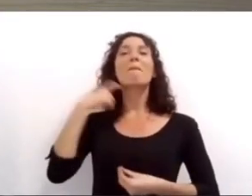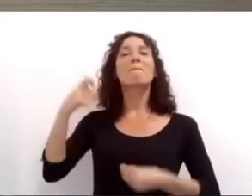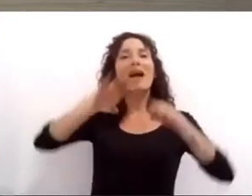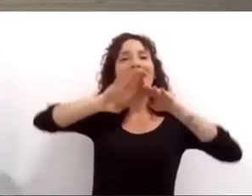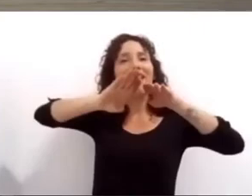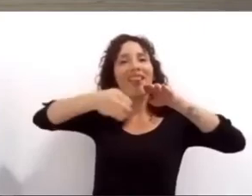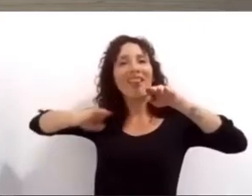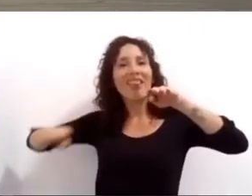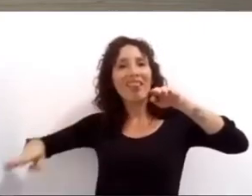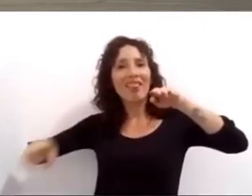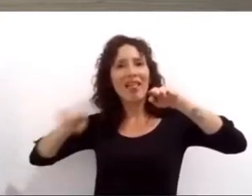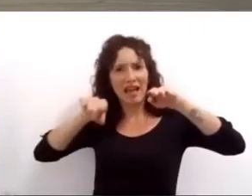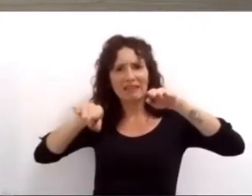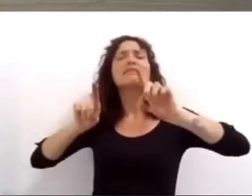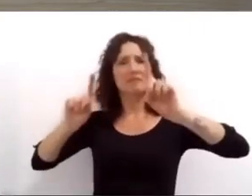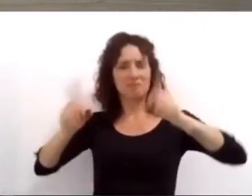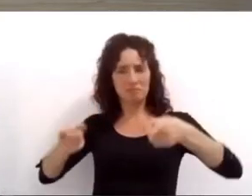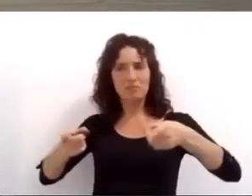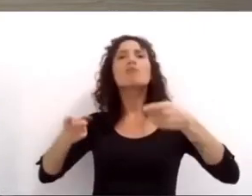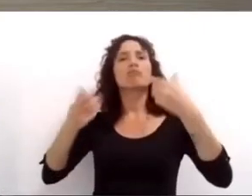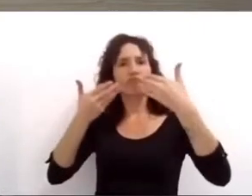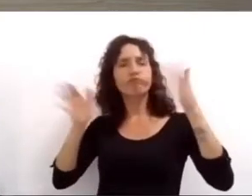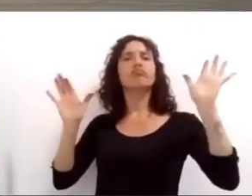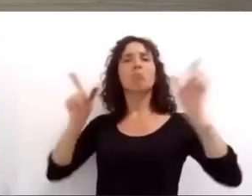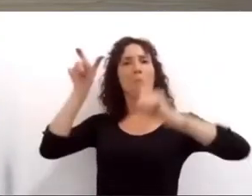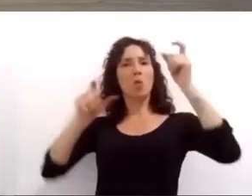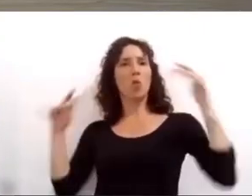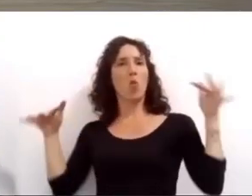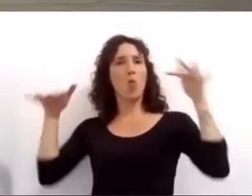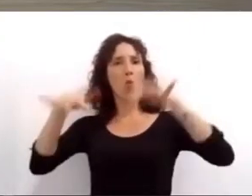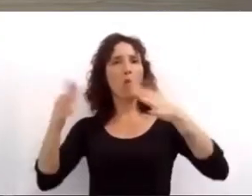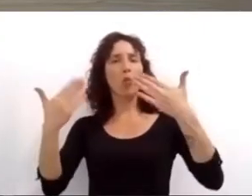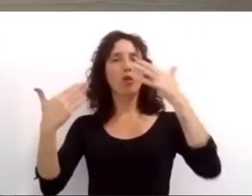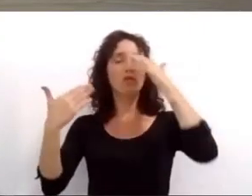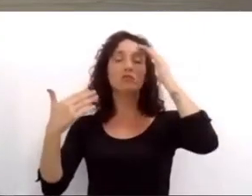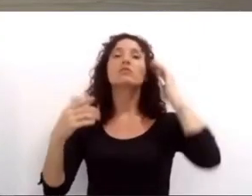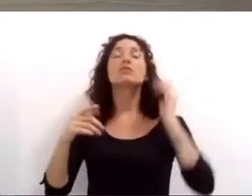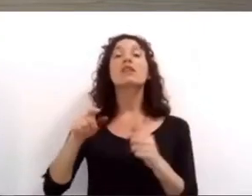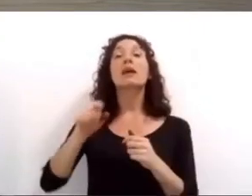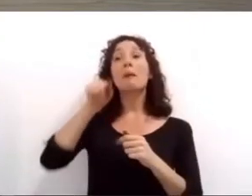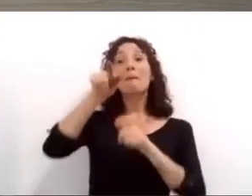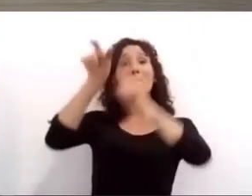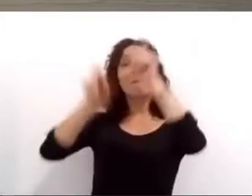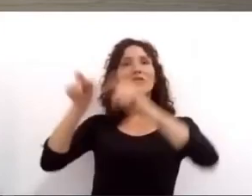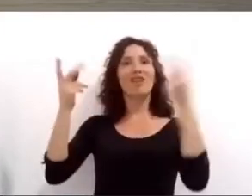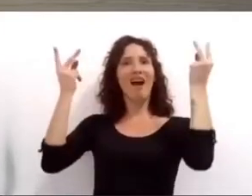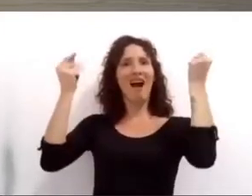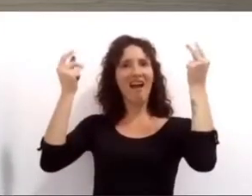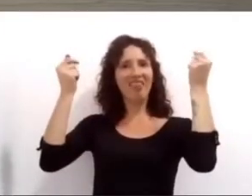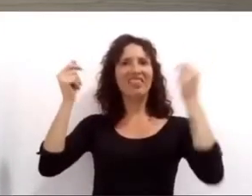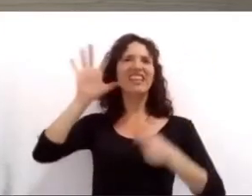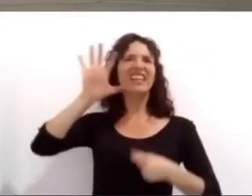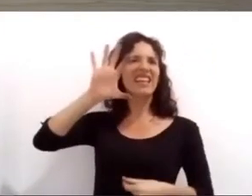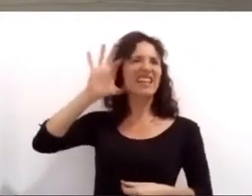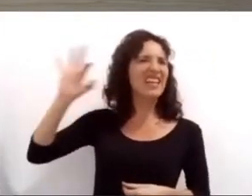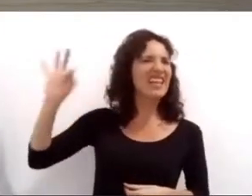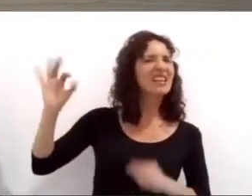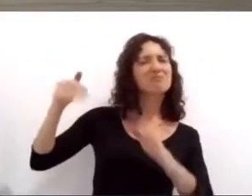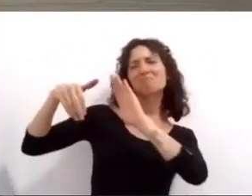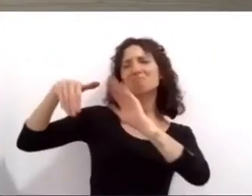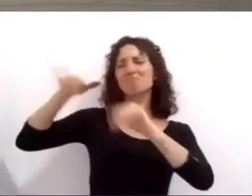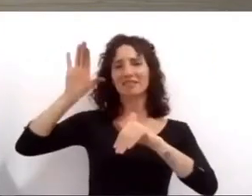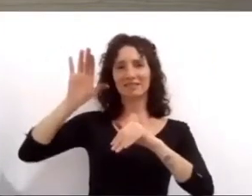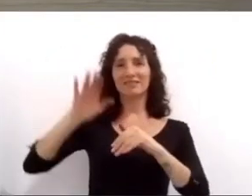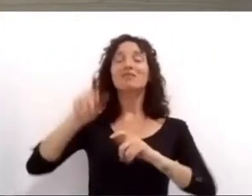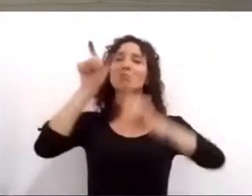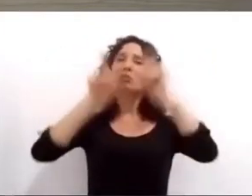anfiteatro Humberto de Nito y los auditorios de distritos pasaron más de 500 artistas locales y más de 30.000 rosarinos y